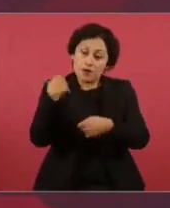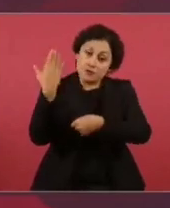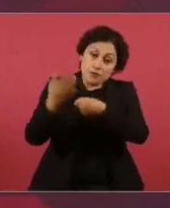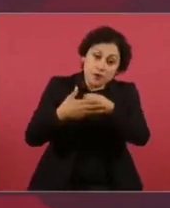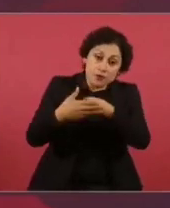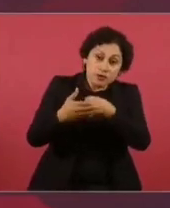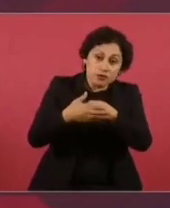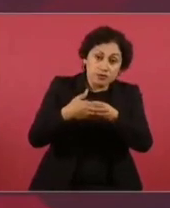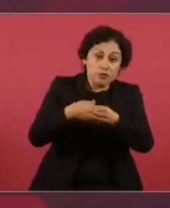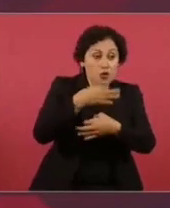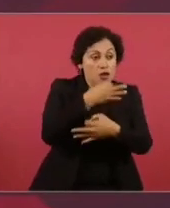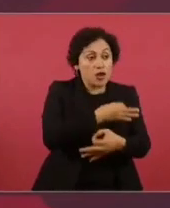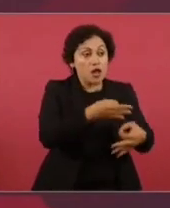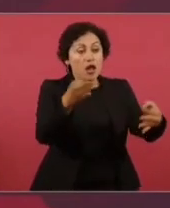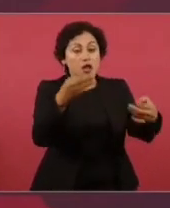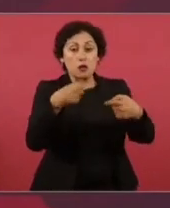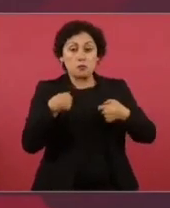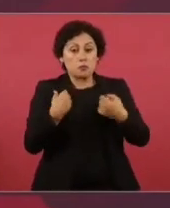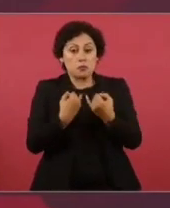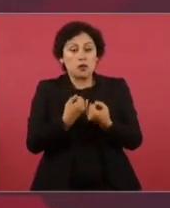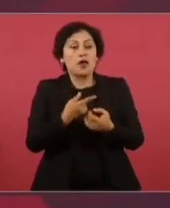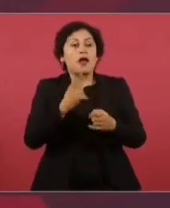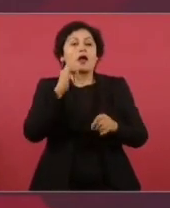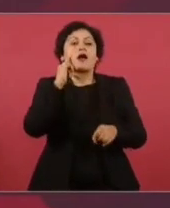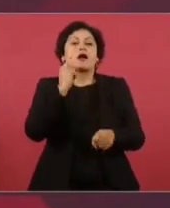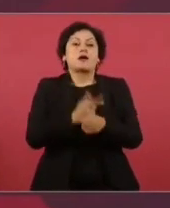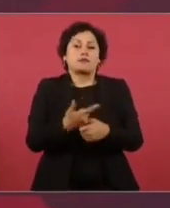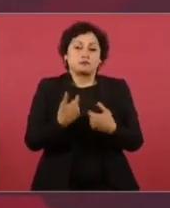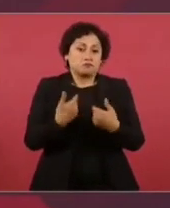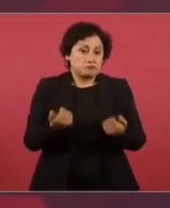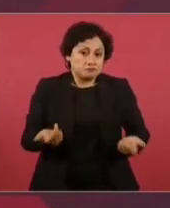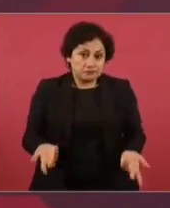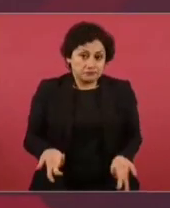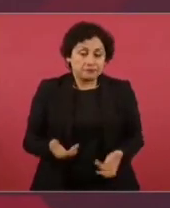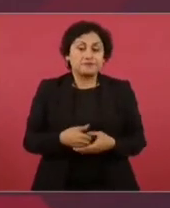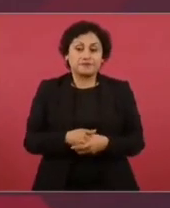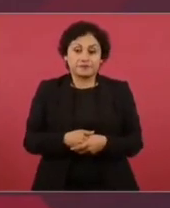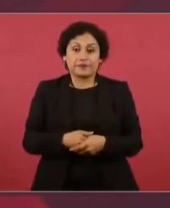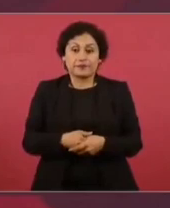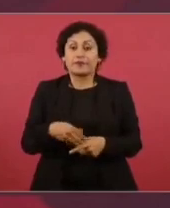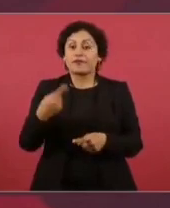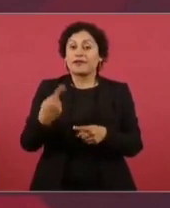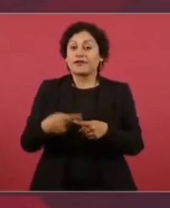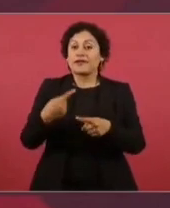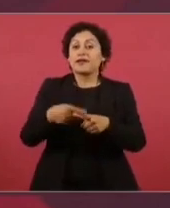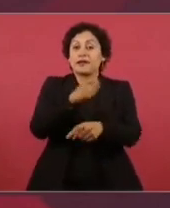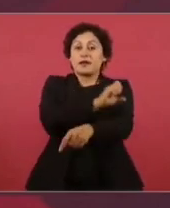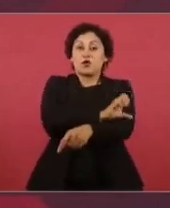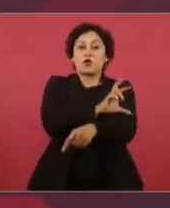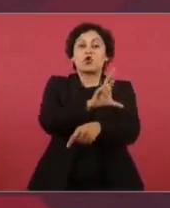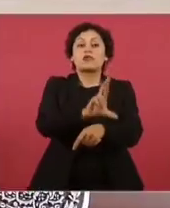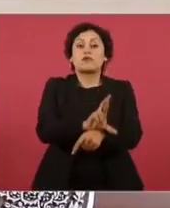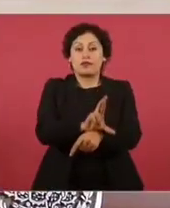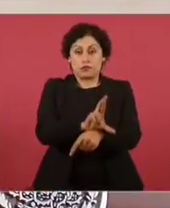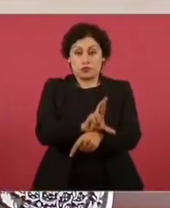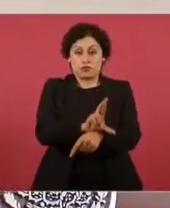coordinador y ya después